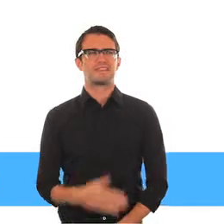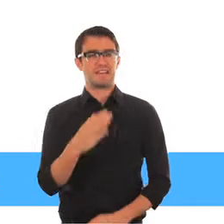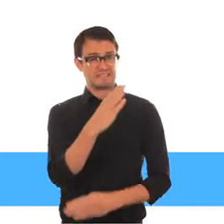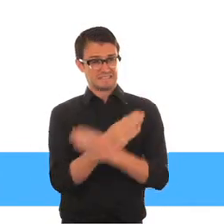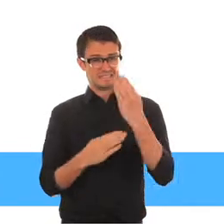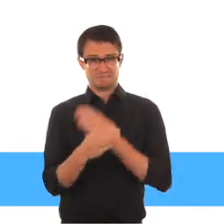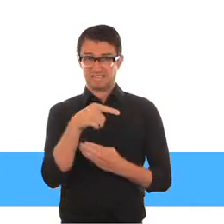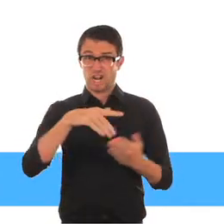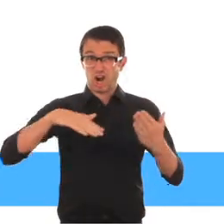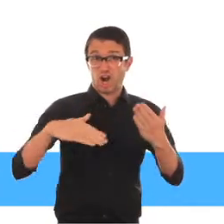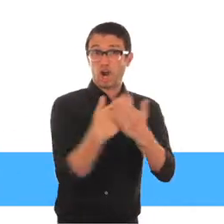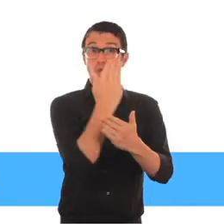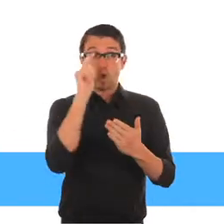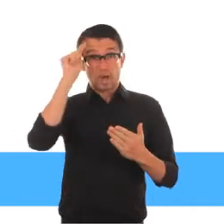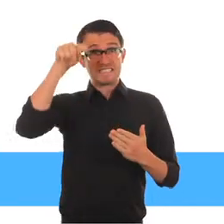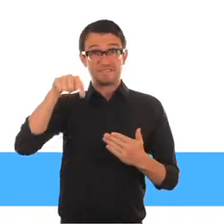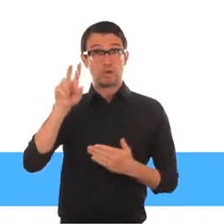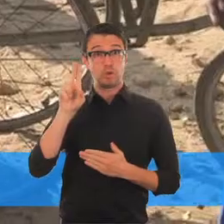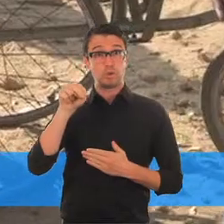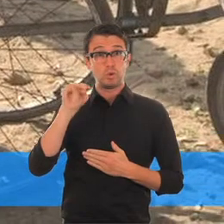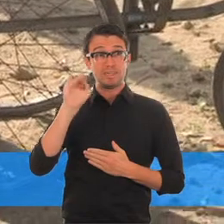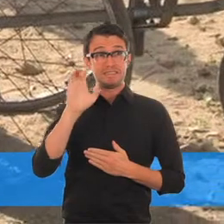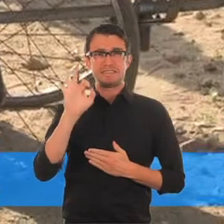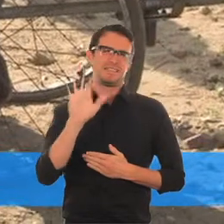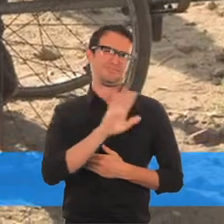La cuestión de la discapacidad no es nueva para UNICEF.